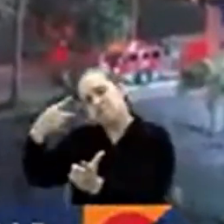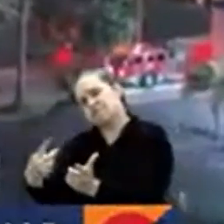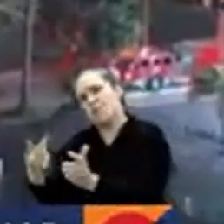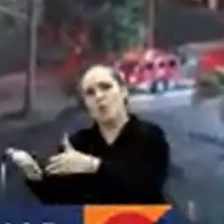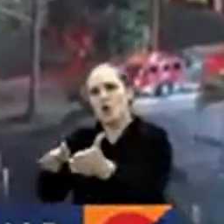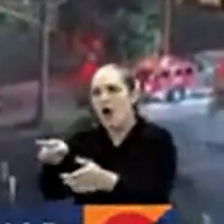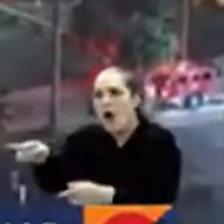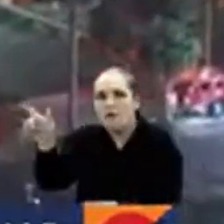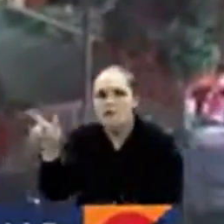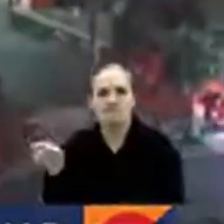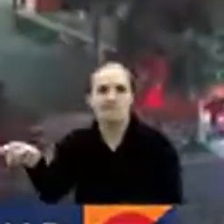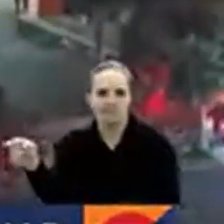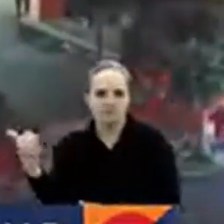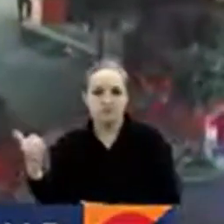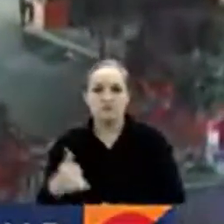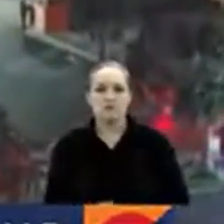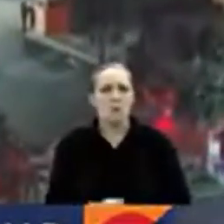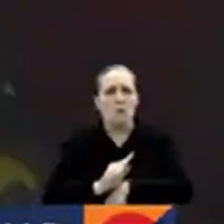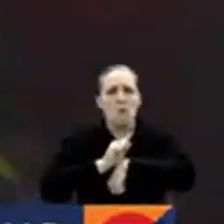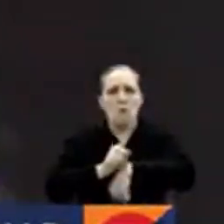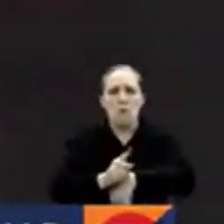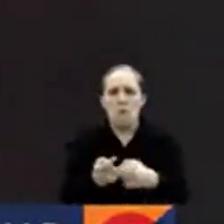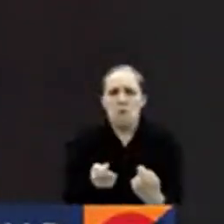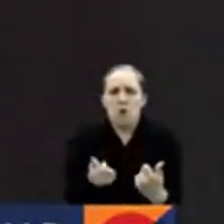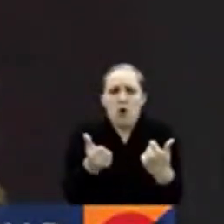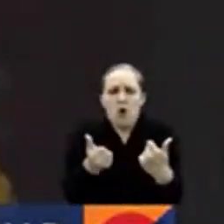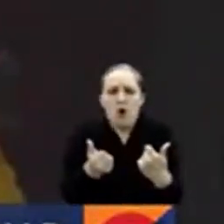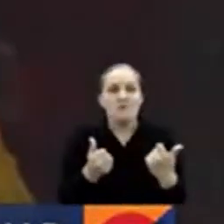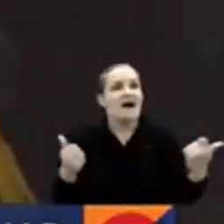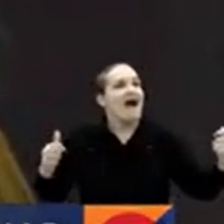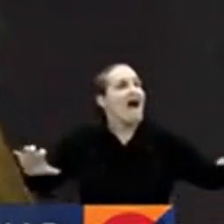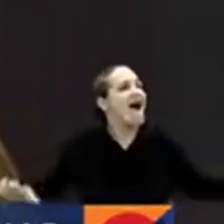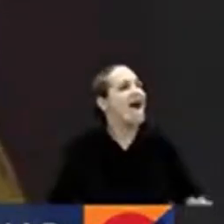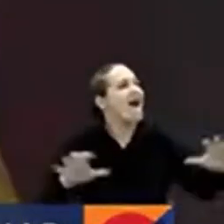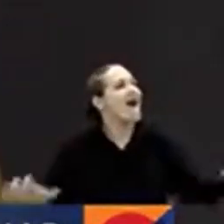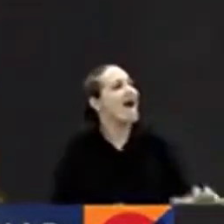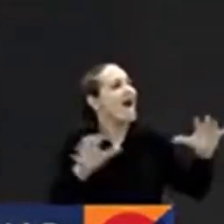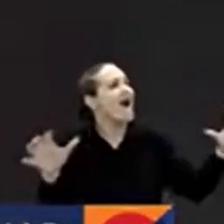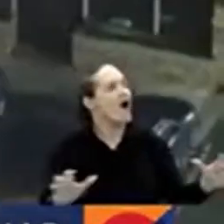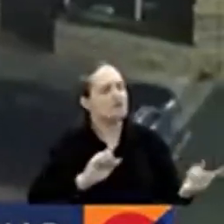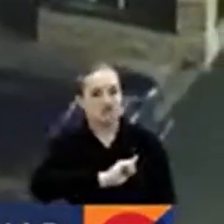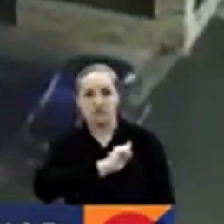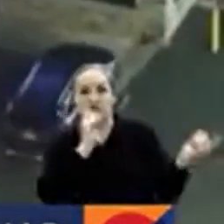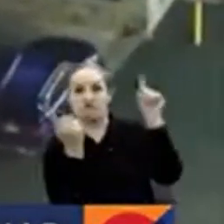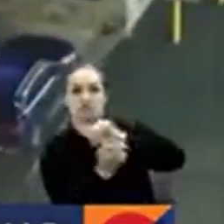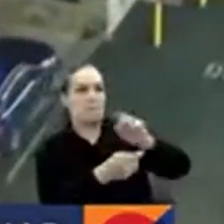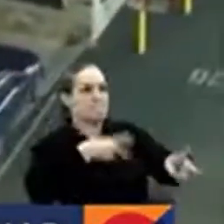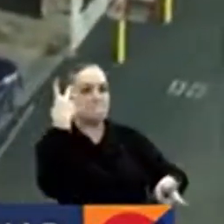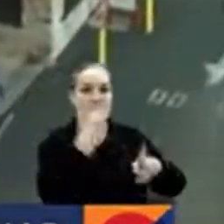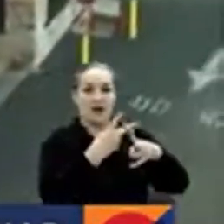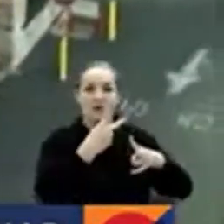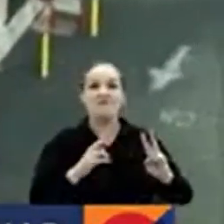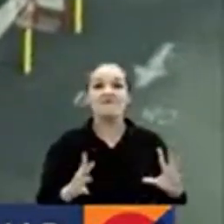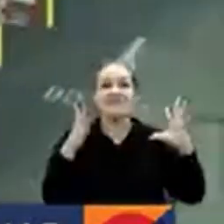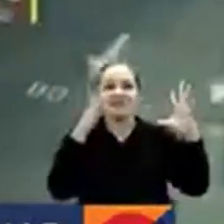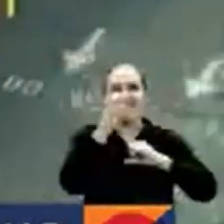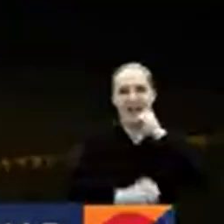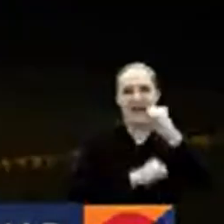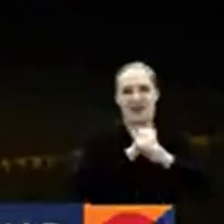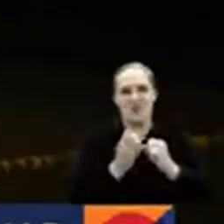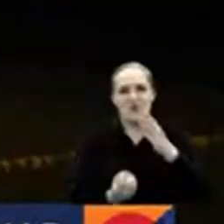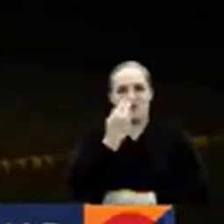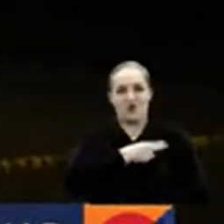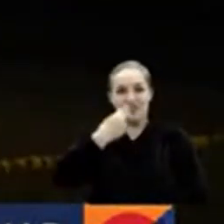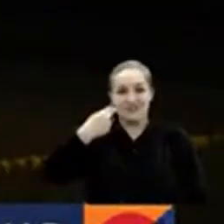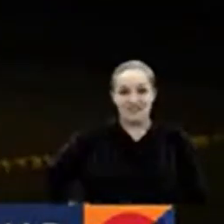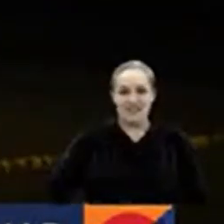Basaron apenas segundos para que una escena de celebración fuera una de peligro. Una fiesta del Año Nuevo Lunar chino, pero